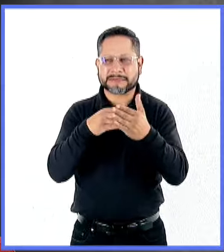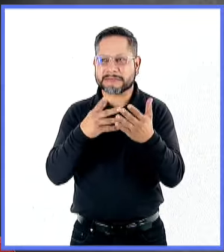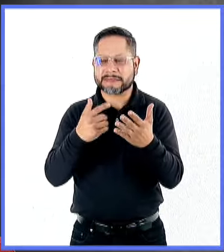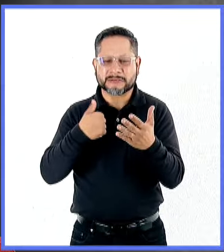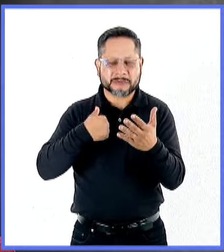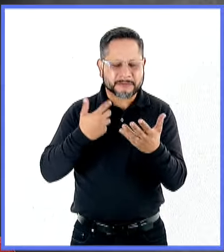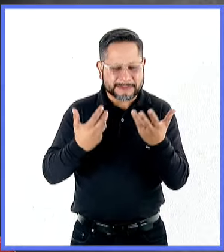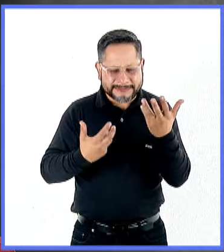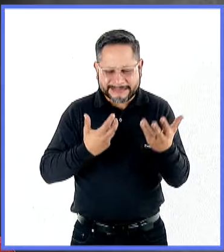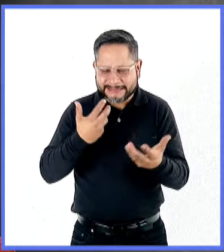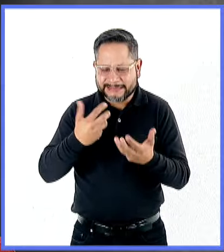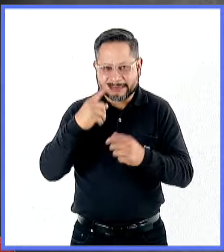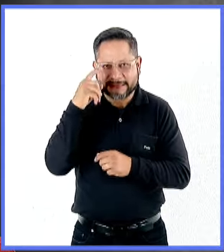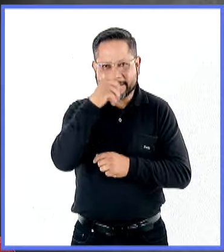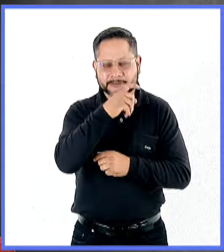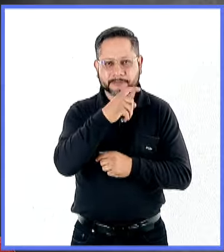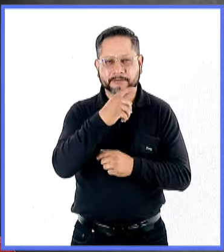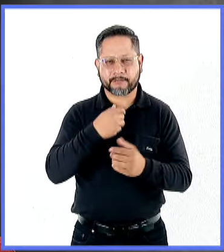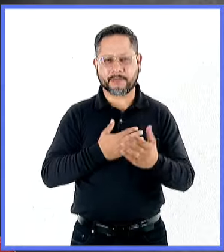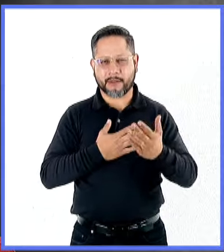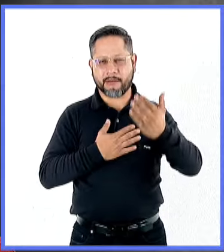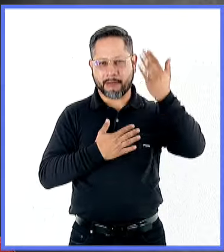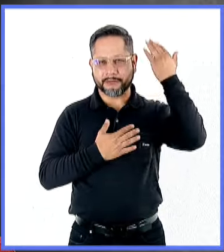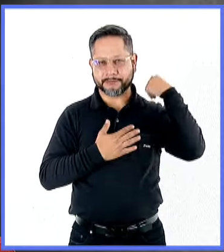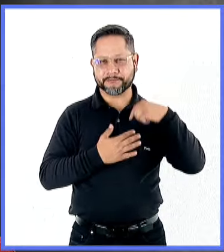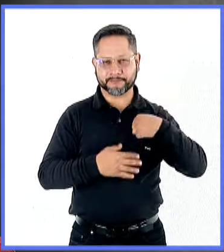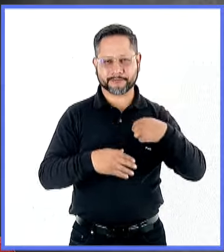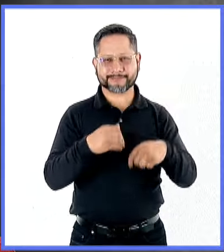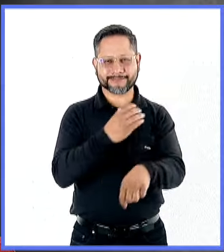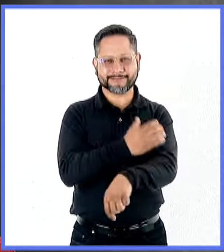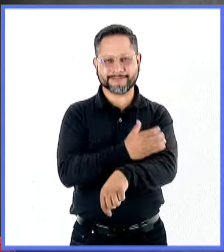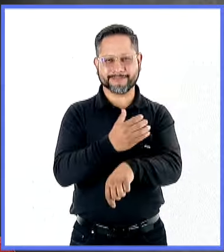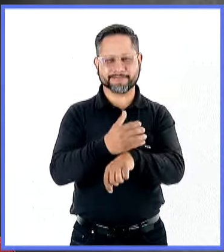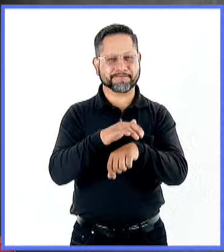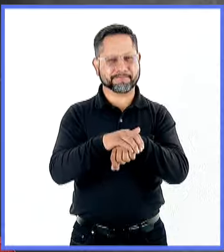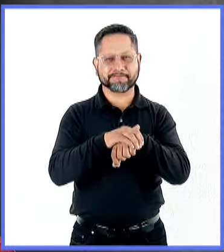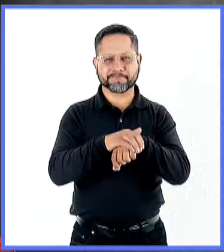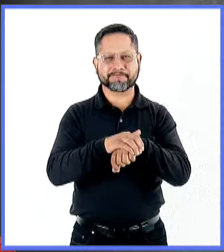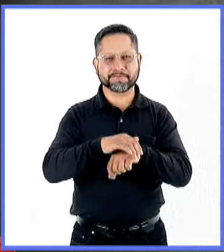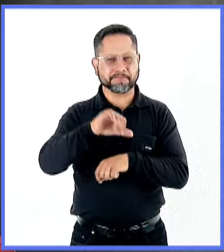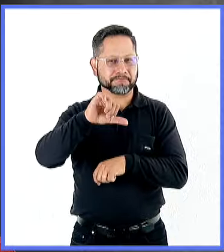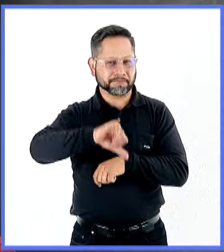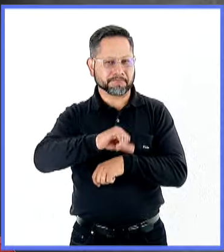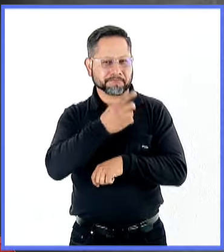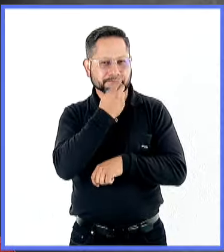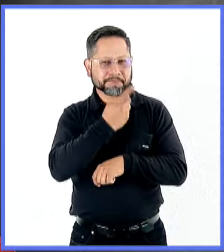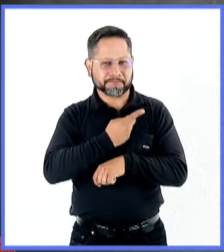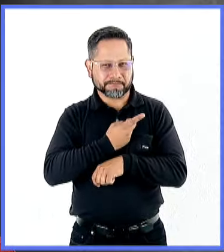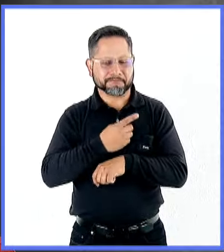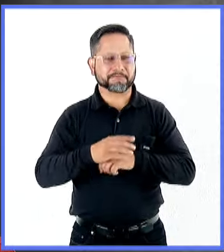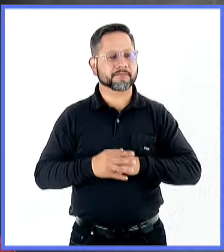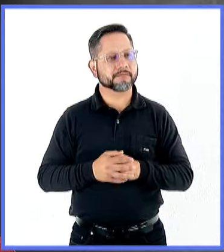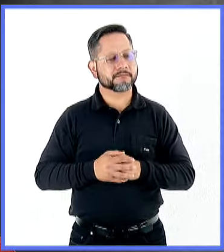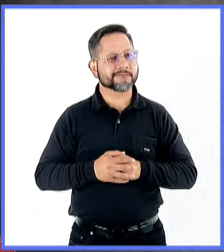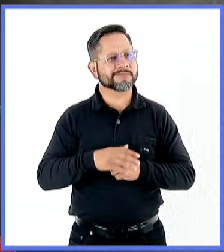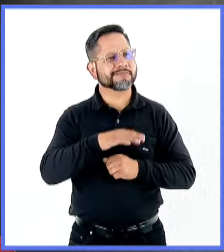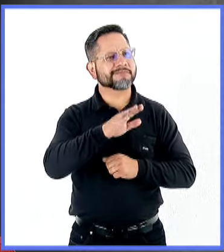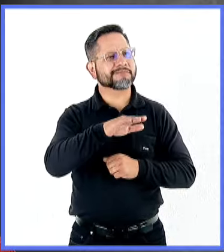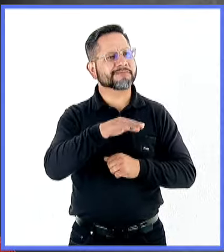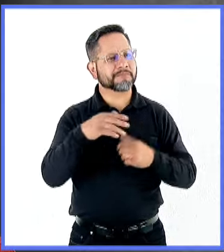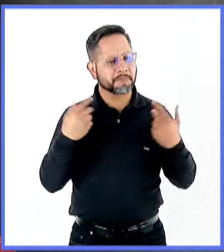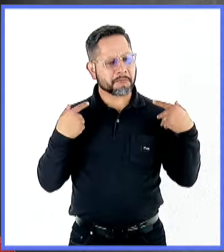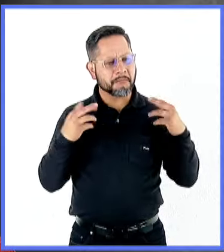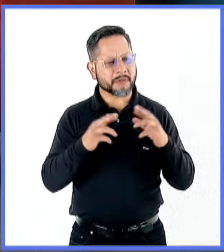un querido y muy brillante colaborador que hoy me ha acompañado aquí. Me decía, pero maestro